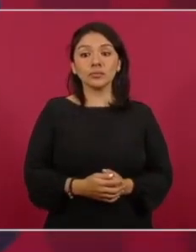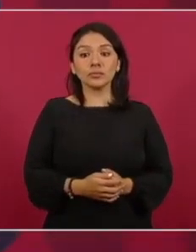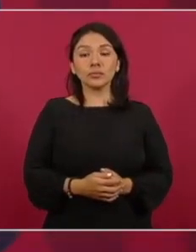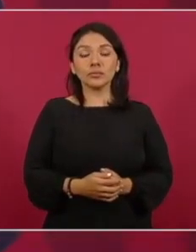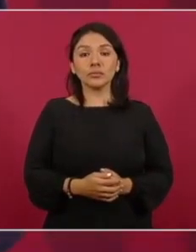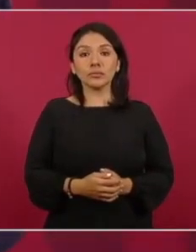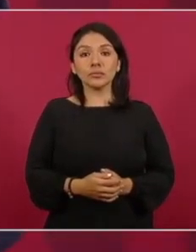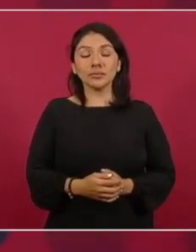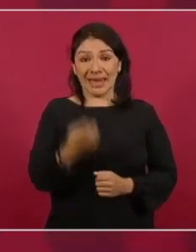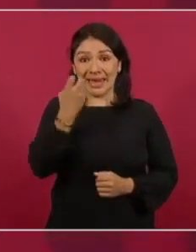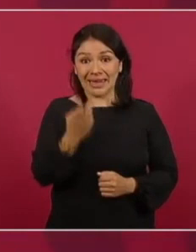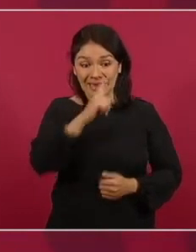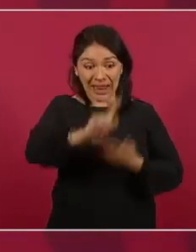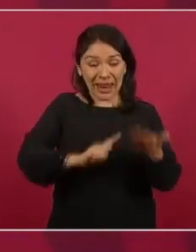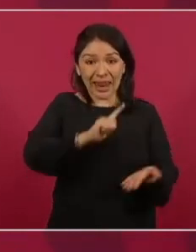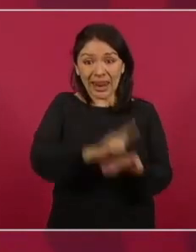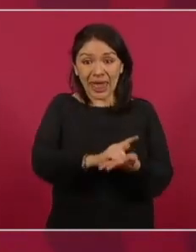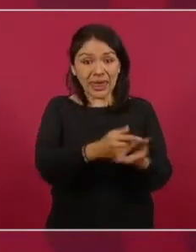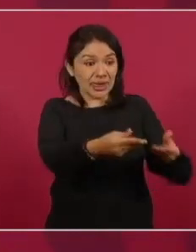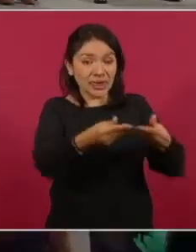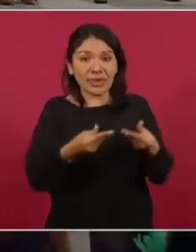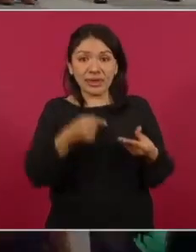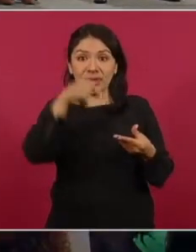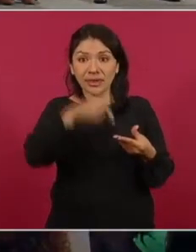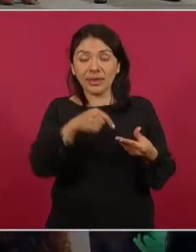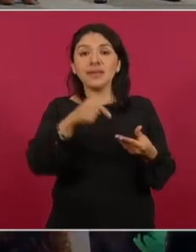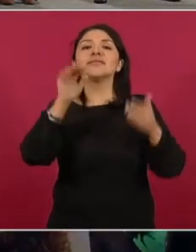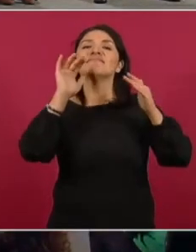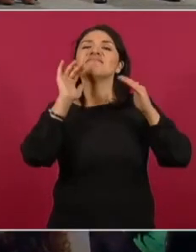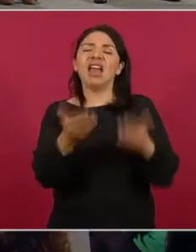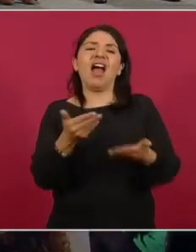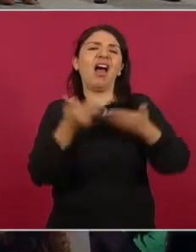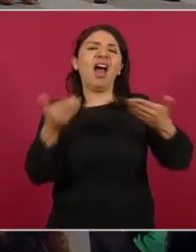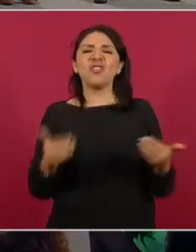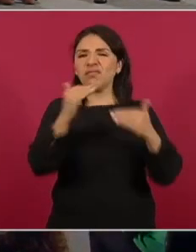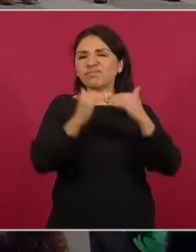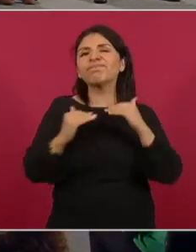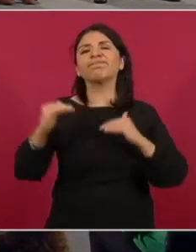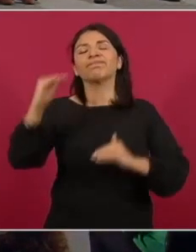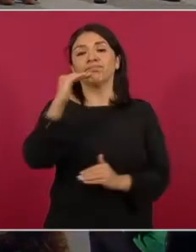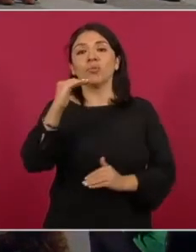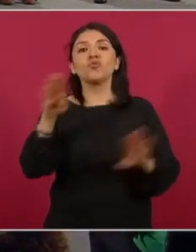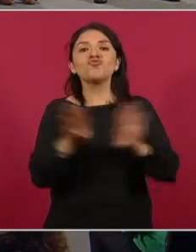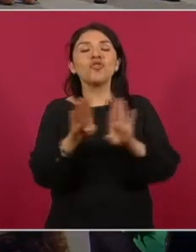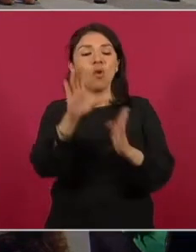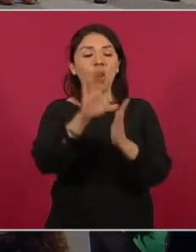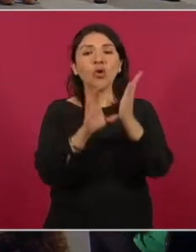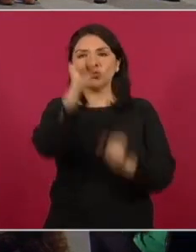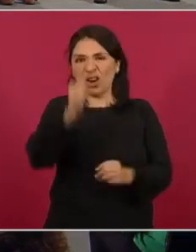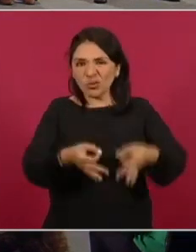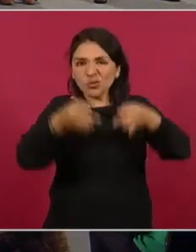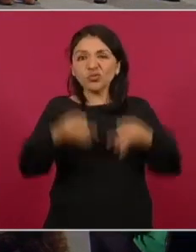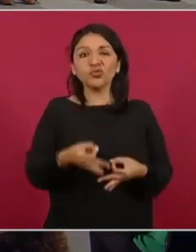esa ley que se elevó a rango constitucional